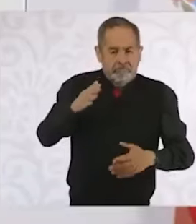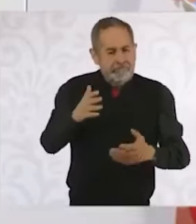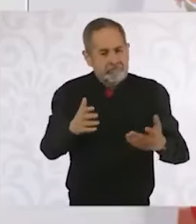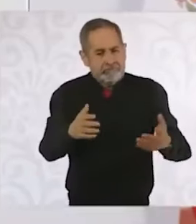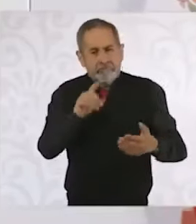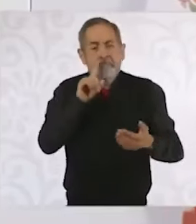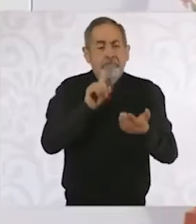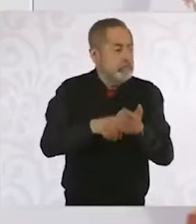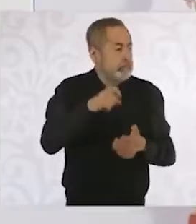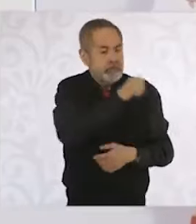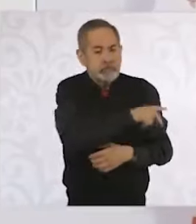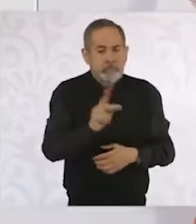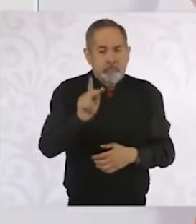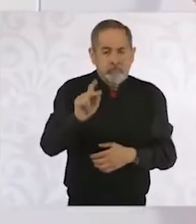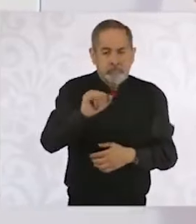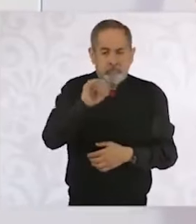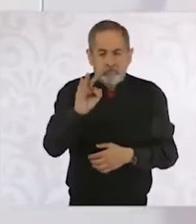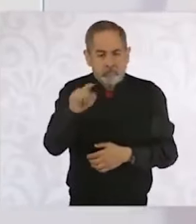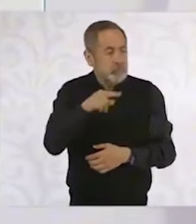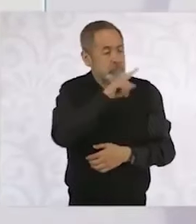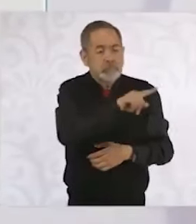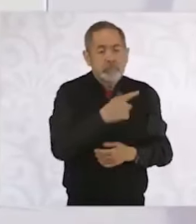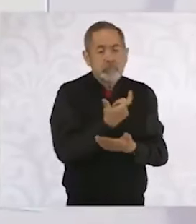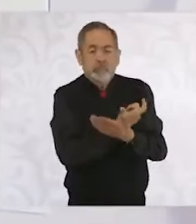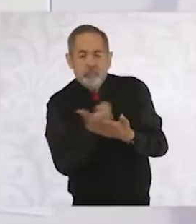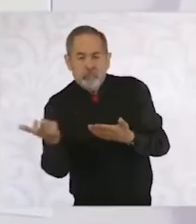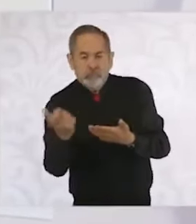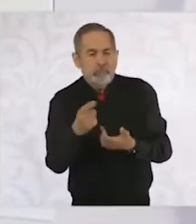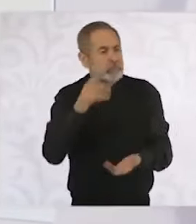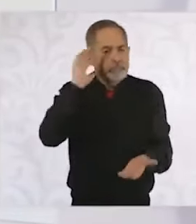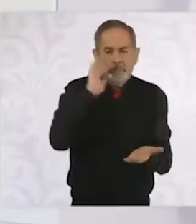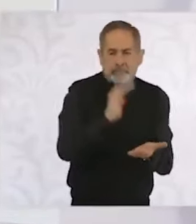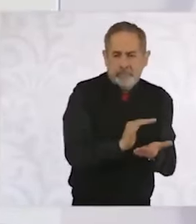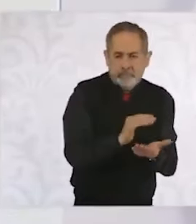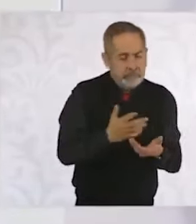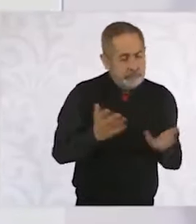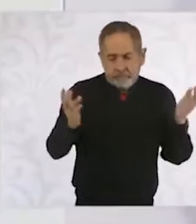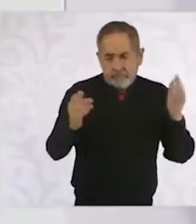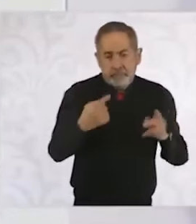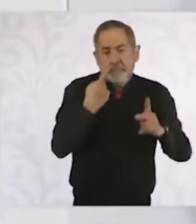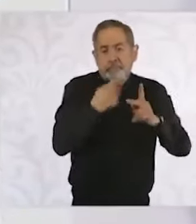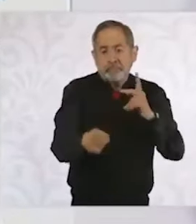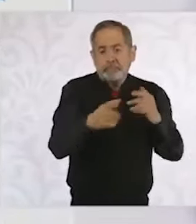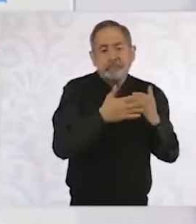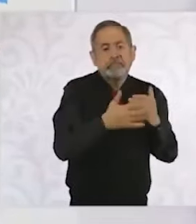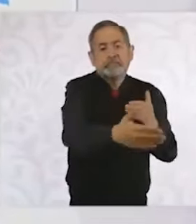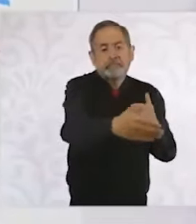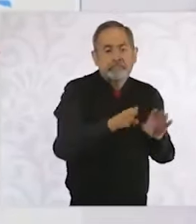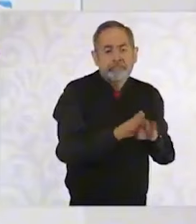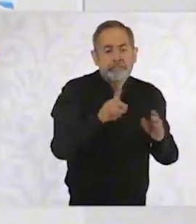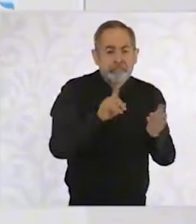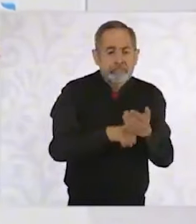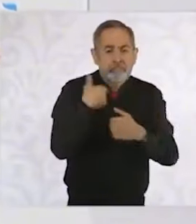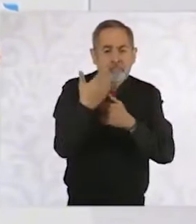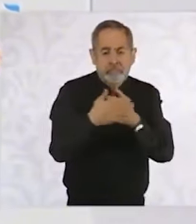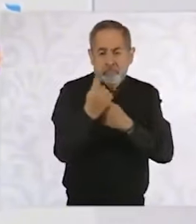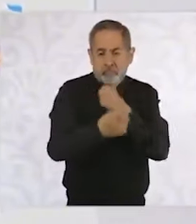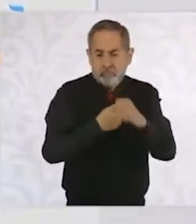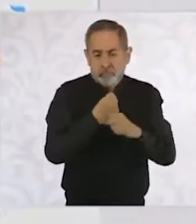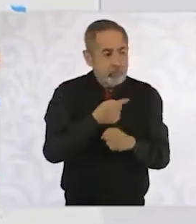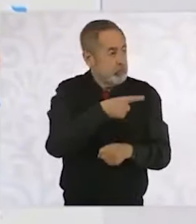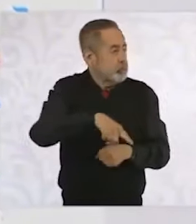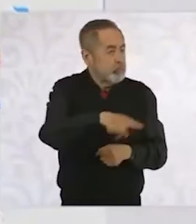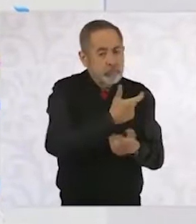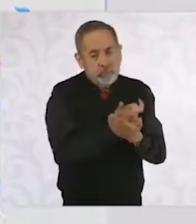ejemplo, el Poder Judicial ya van a bajar los sueldos a partir, por lo menos, próximo año.